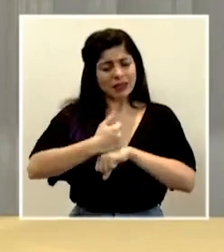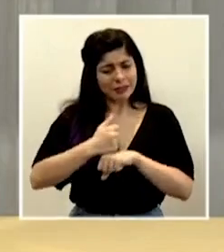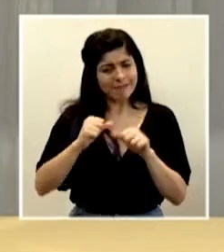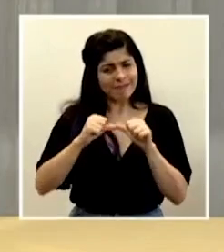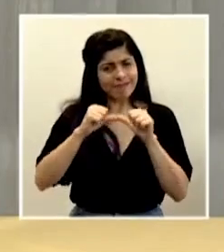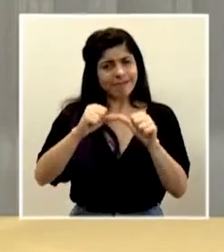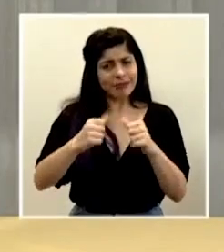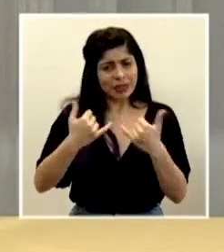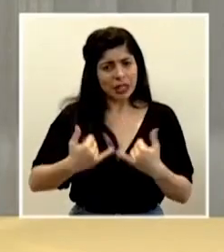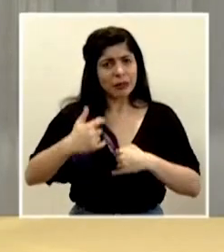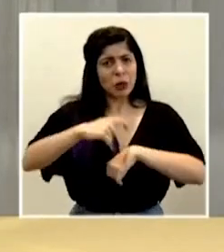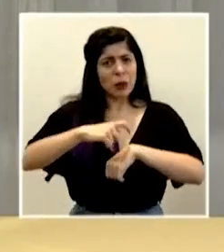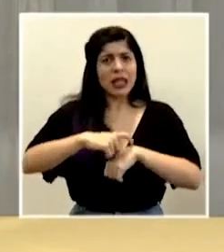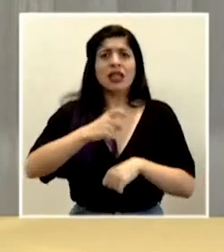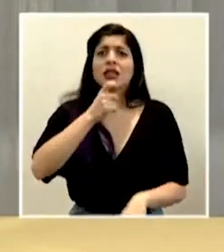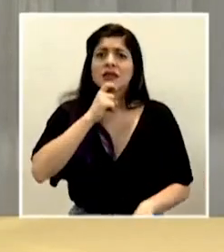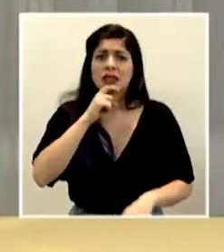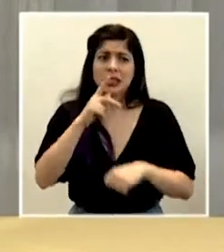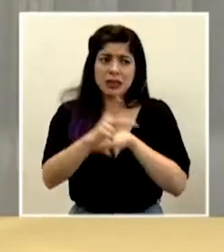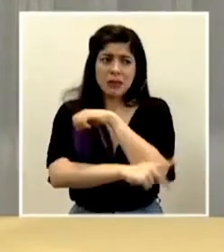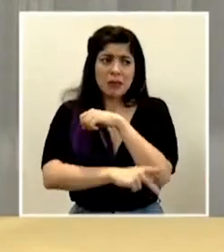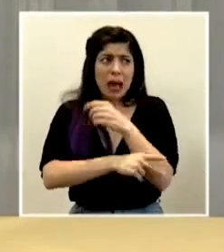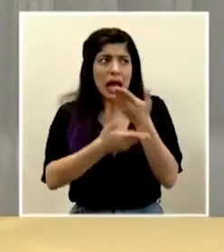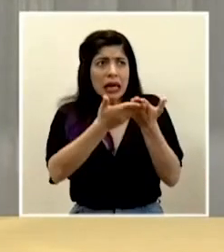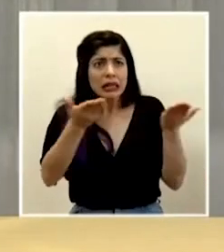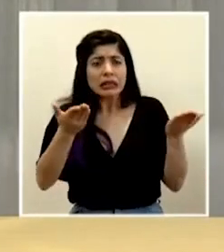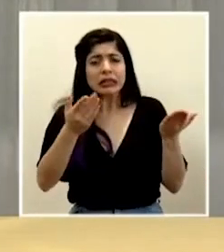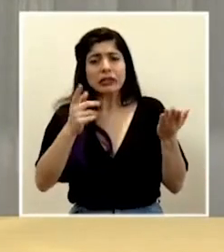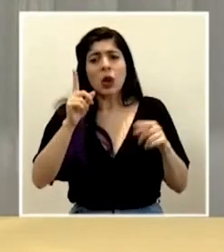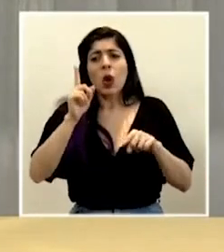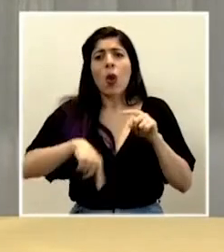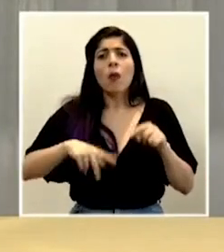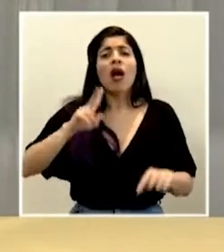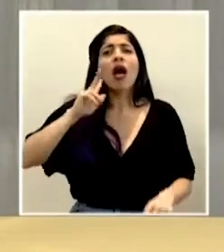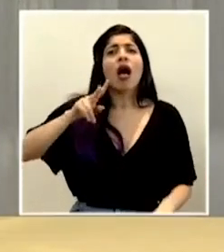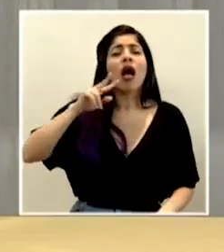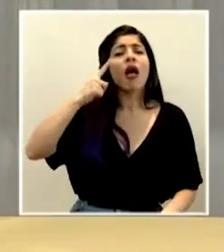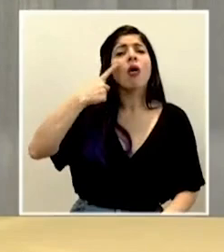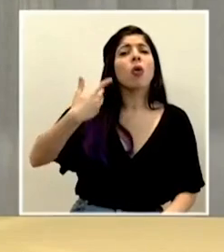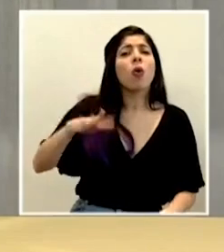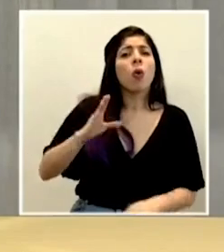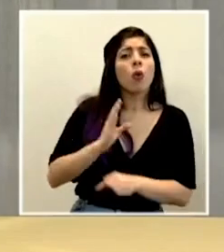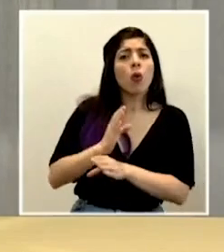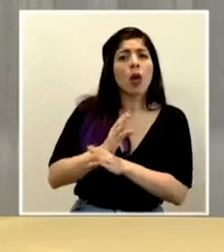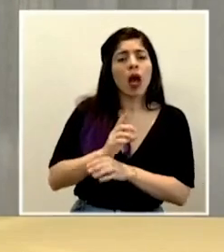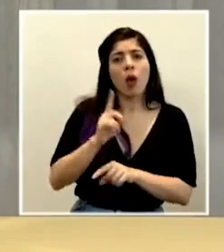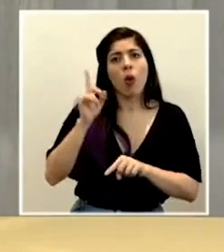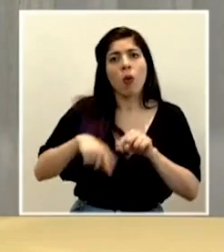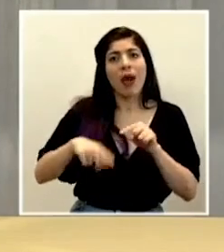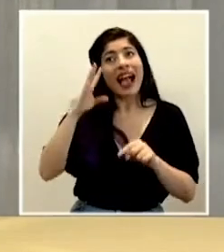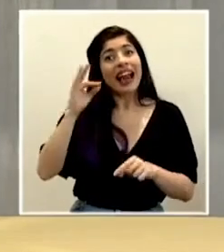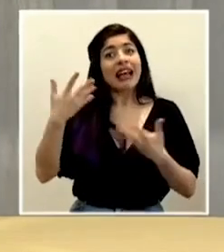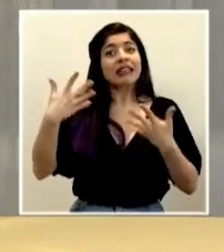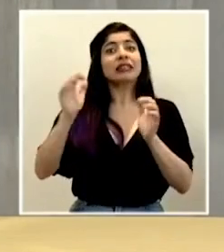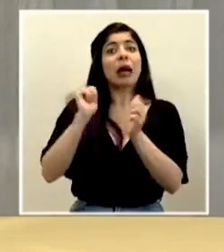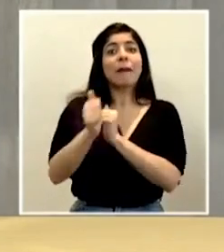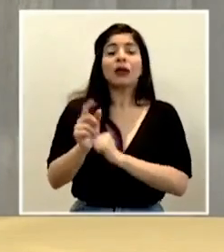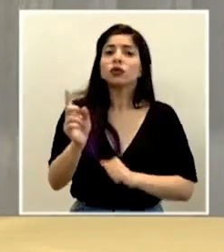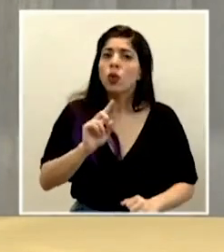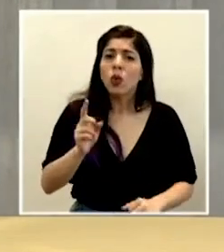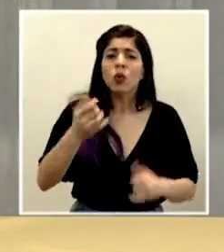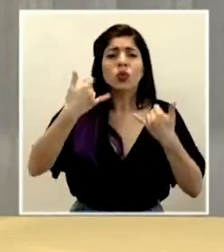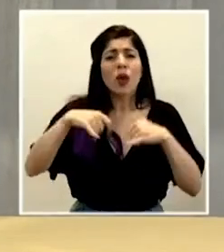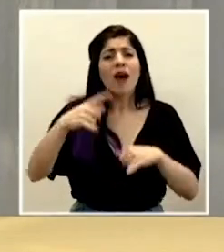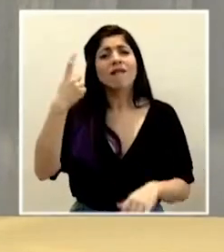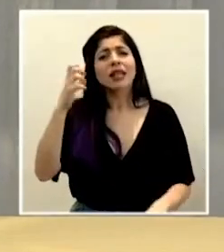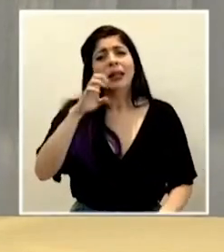en estos momentos difíciles que el país pasa y que no podemos descuidarnos y pensar que esto ya pasó porque no ha pasado y todavía faltan